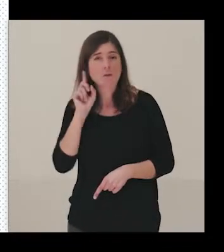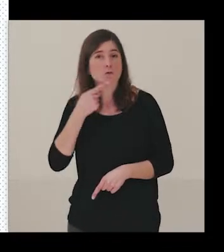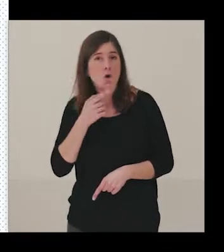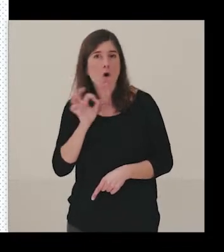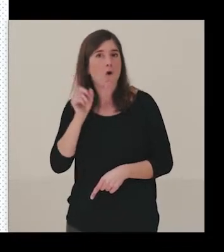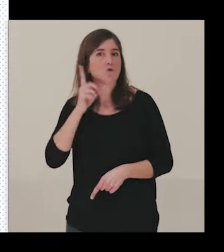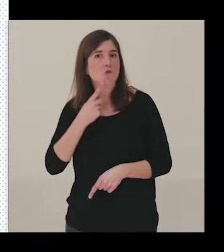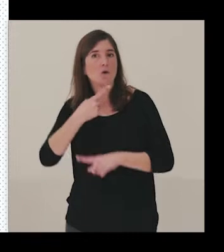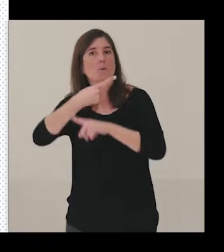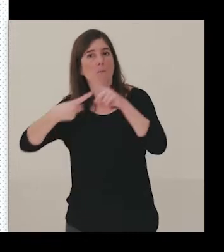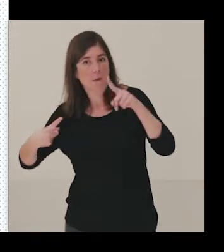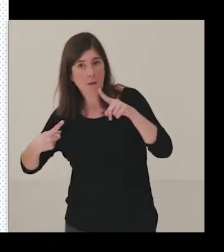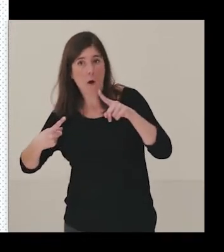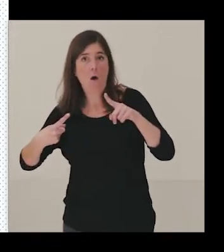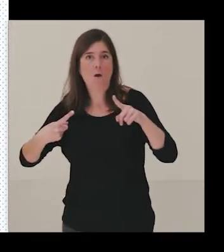hipoacusia,